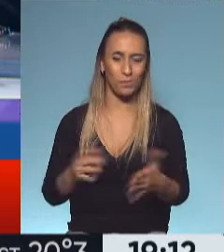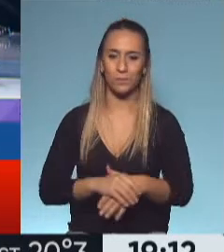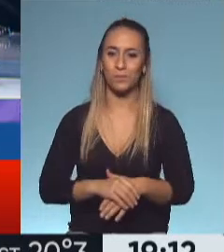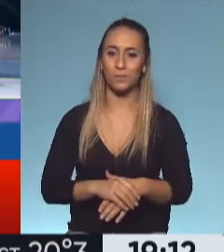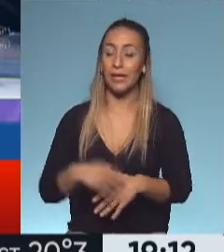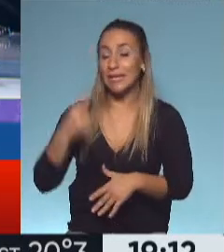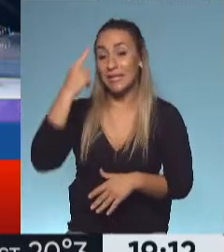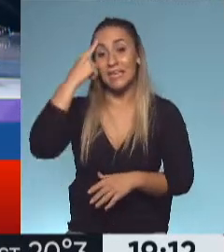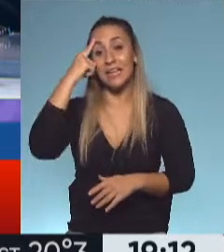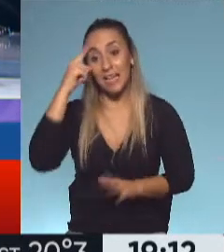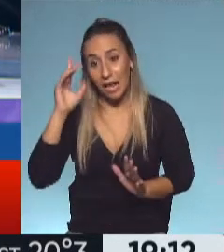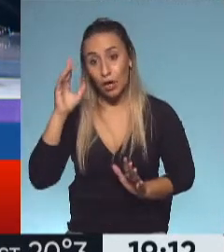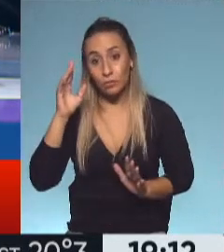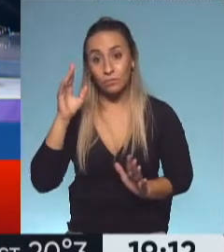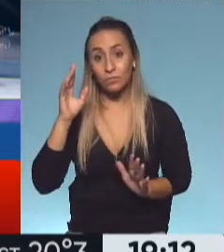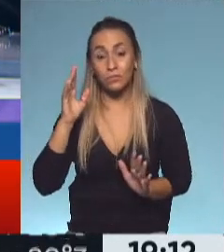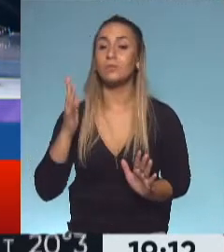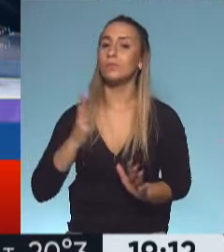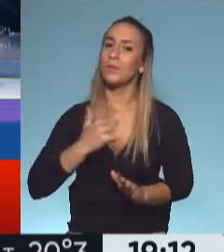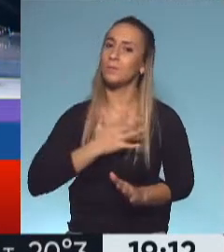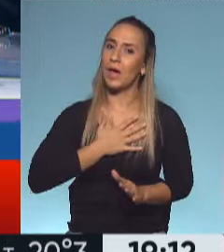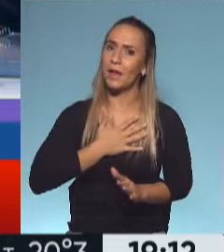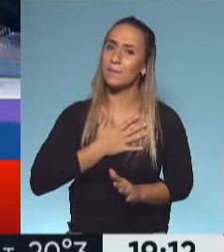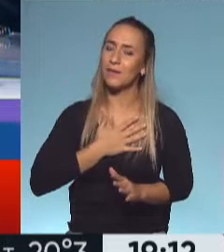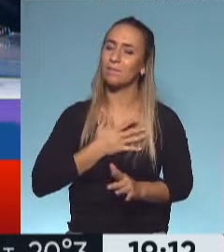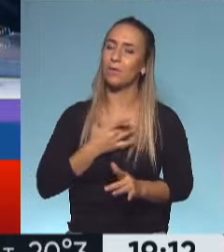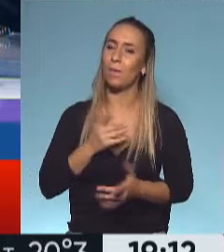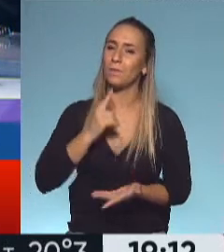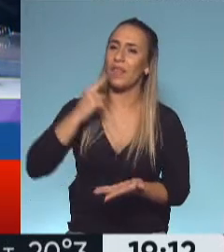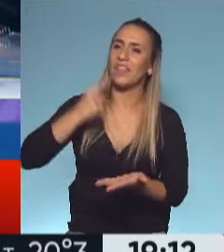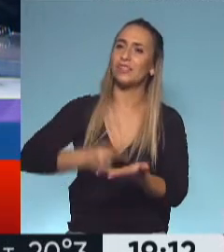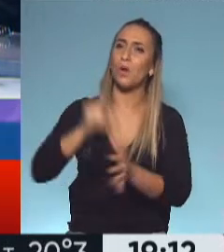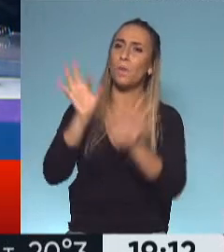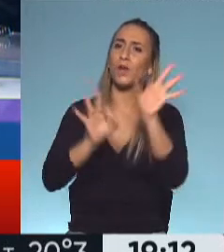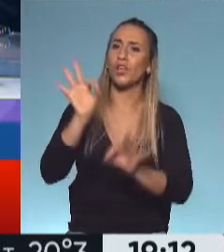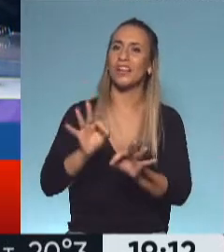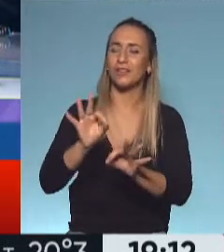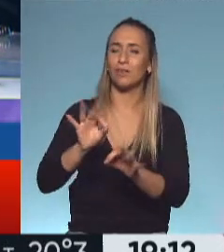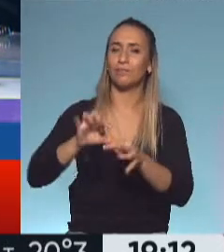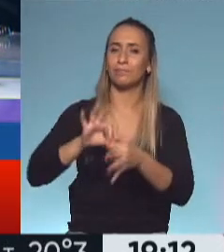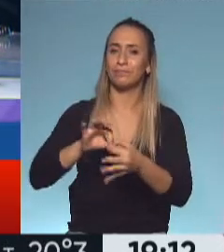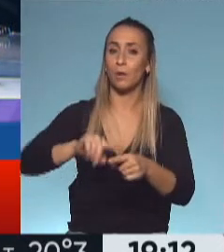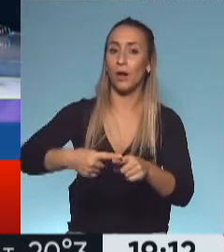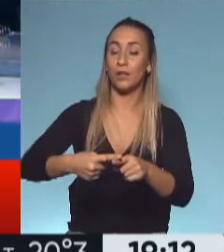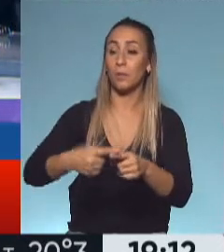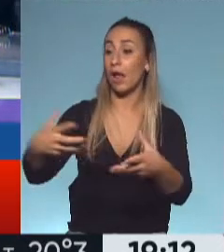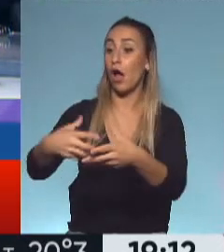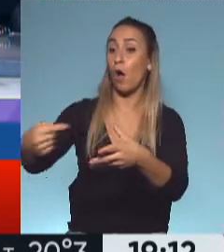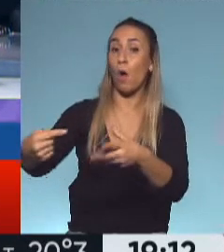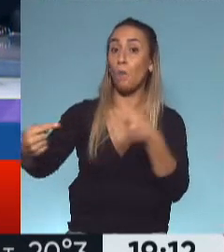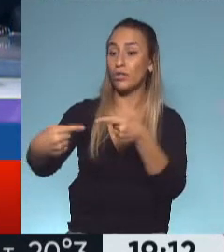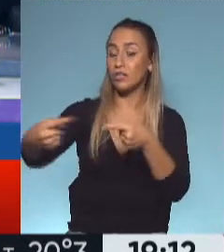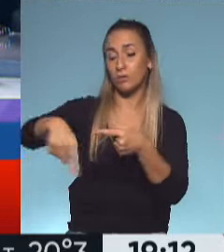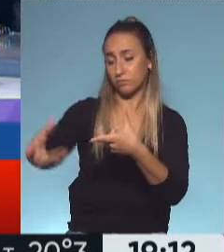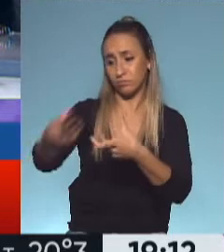yo lo que creo es que llevaría de alguna manera... Para mí tiene un contenido mucho más político que ejecutivo. Ah, bien. Es incorporar a la oposición a tomar decisiones, establecer